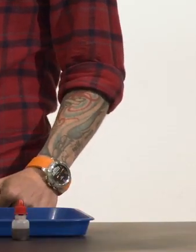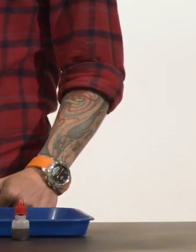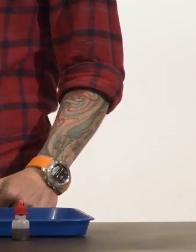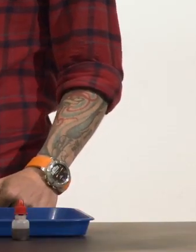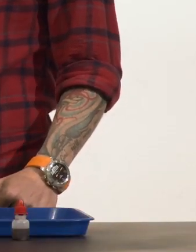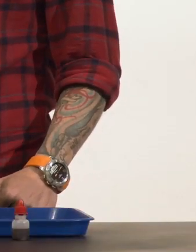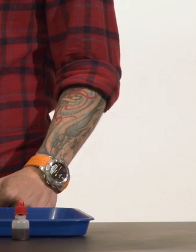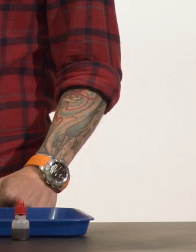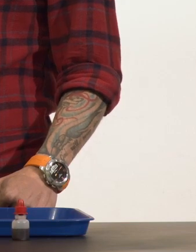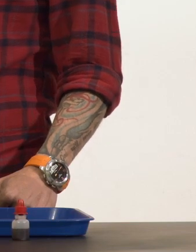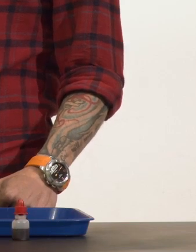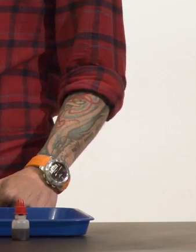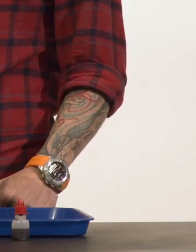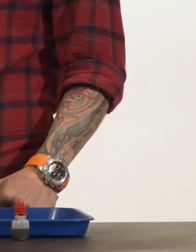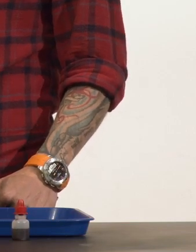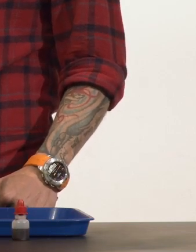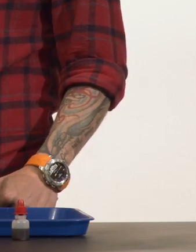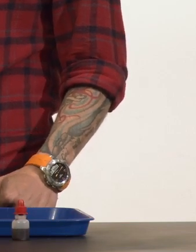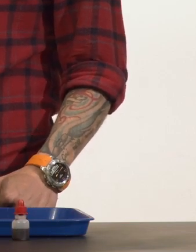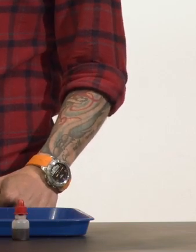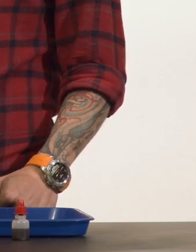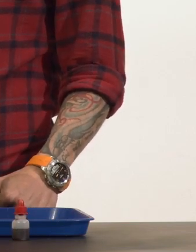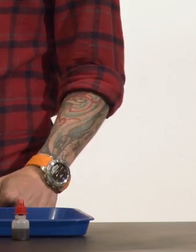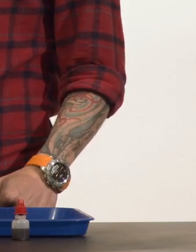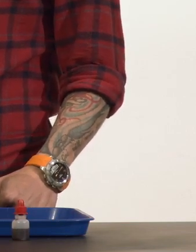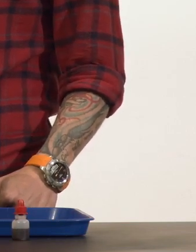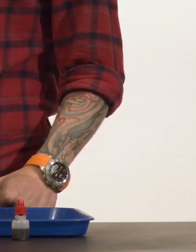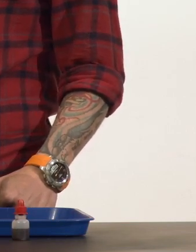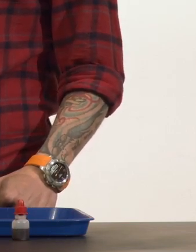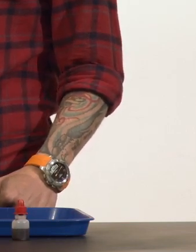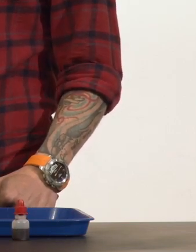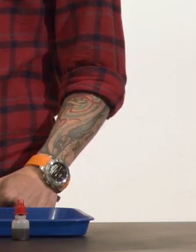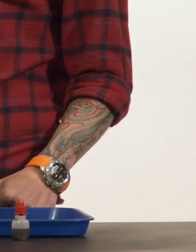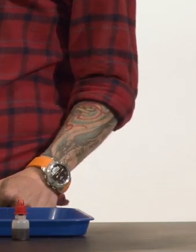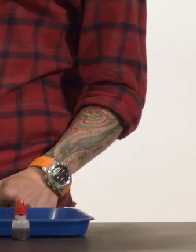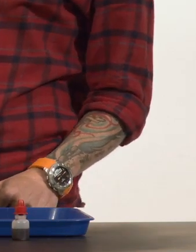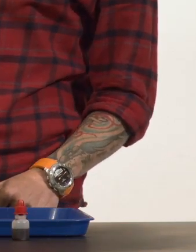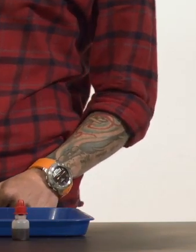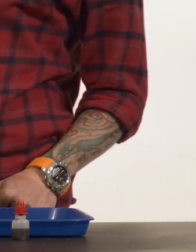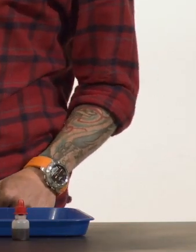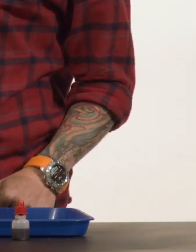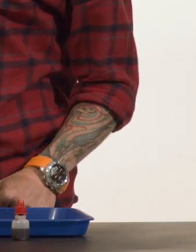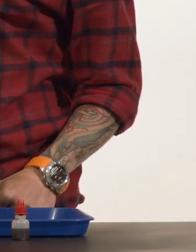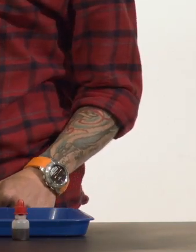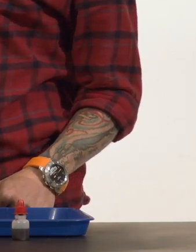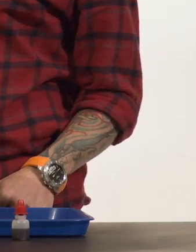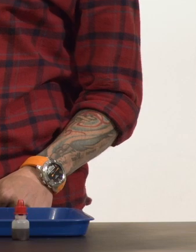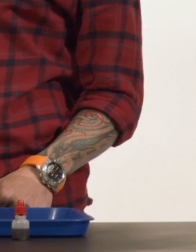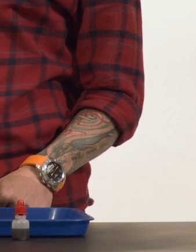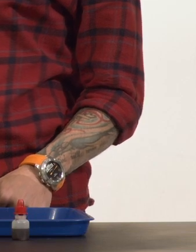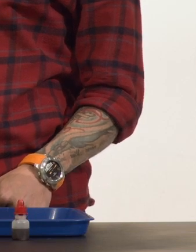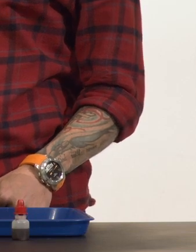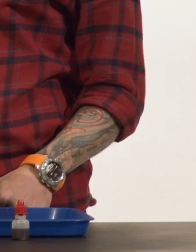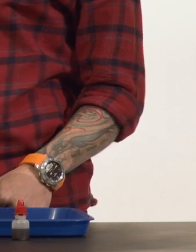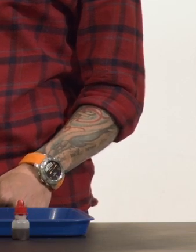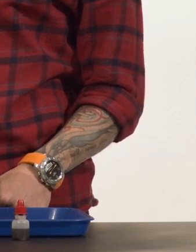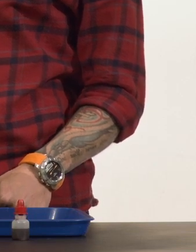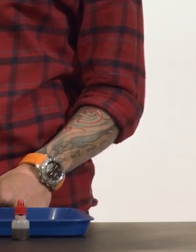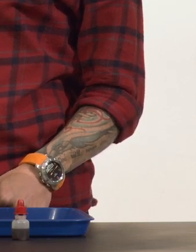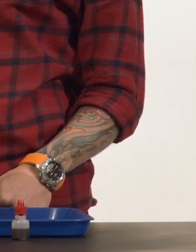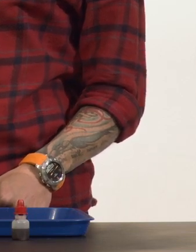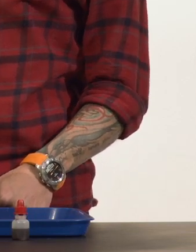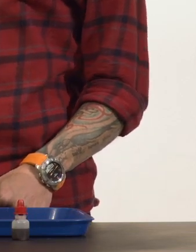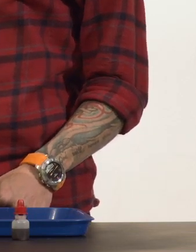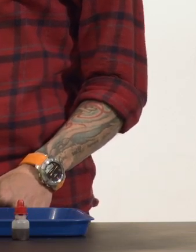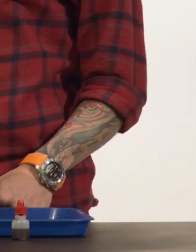poder hacerlo súper bien. Registre absolutamente todo lo que observa. Y recuerde, convierta todos sus problemas